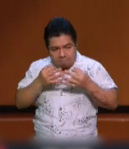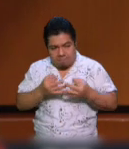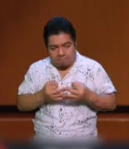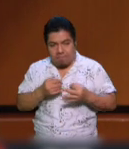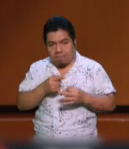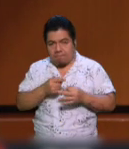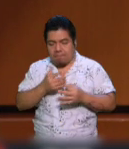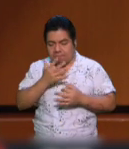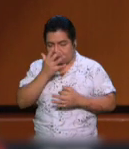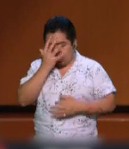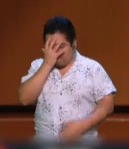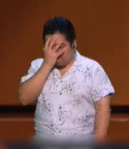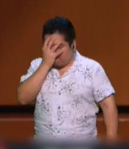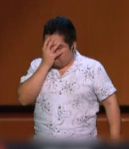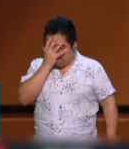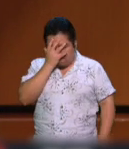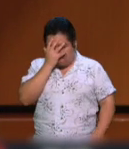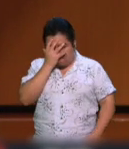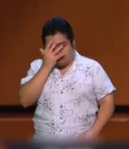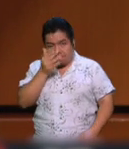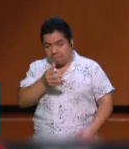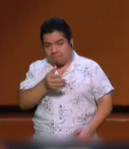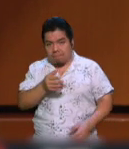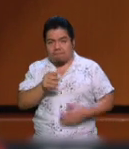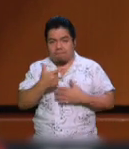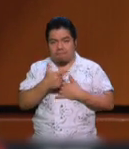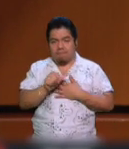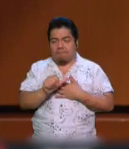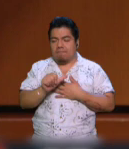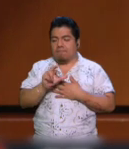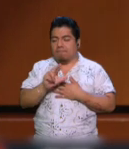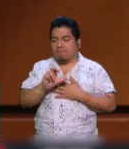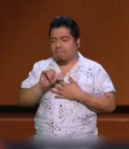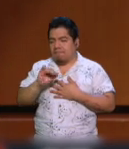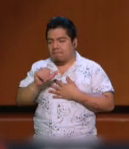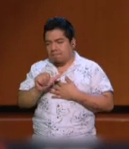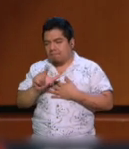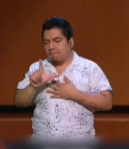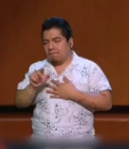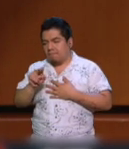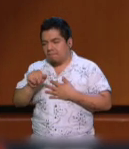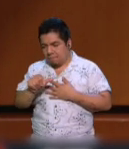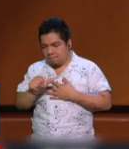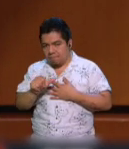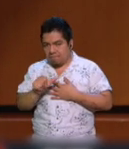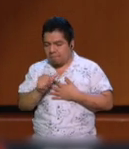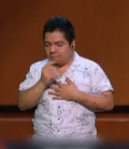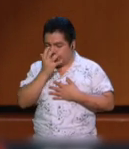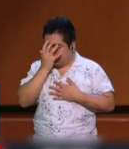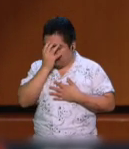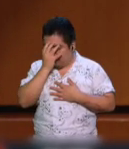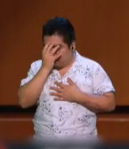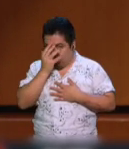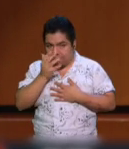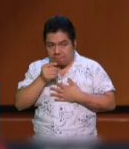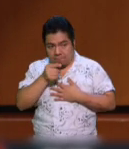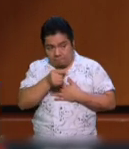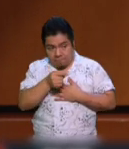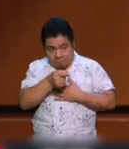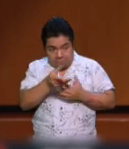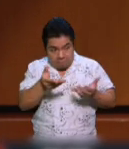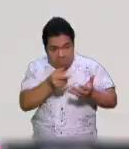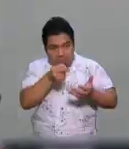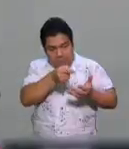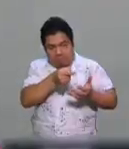que sí es una vergüenza lo que sucedió con García Luna y es correcto que el que la hizo